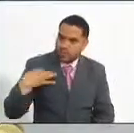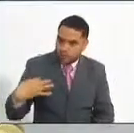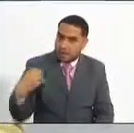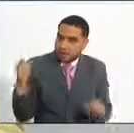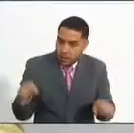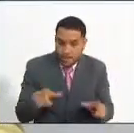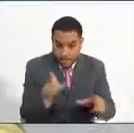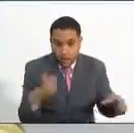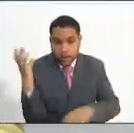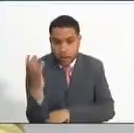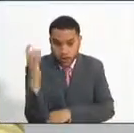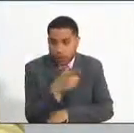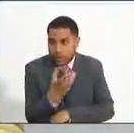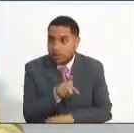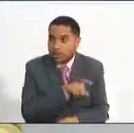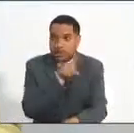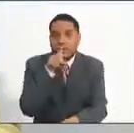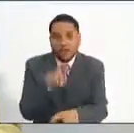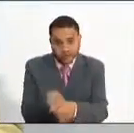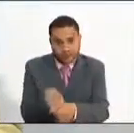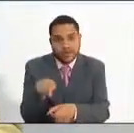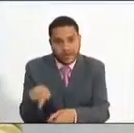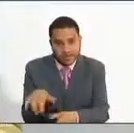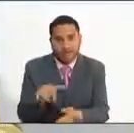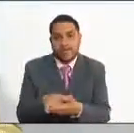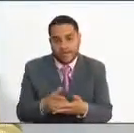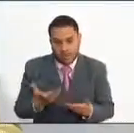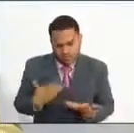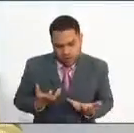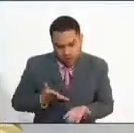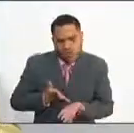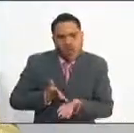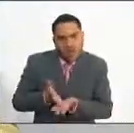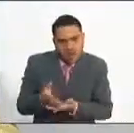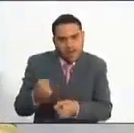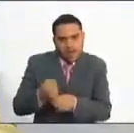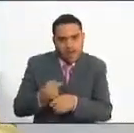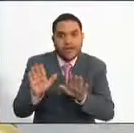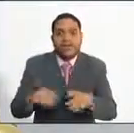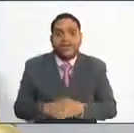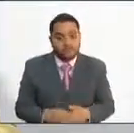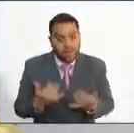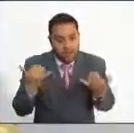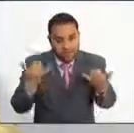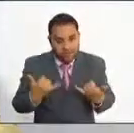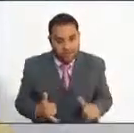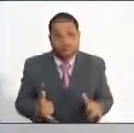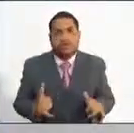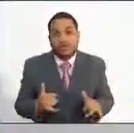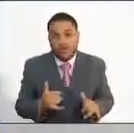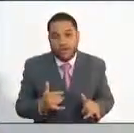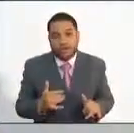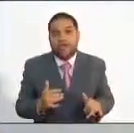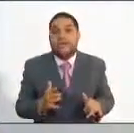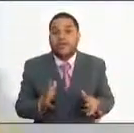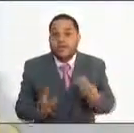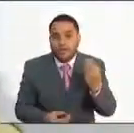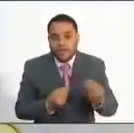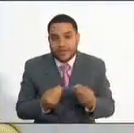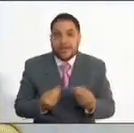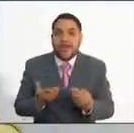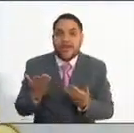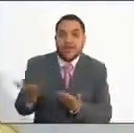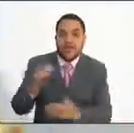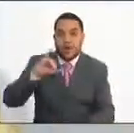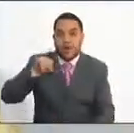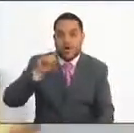vincularse con el Estado y llevar a cabo su carrera administrativa. Hemos llegado así al final, nos vamos, vamos a despedir al Comisionado